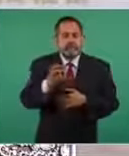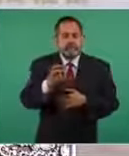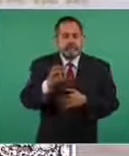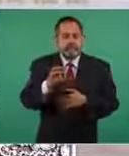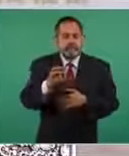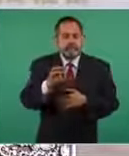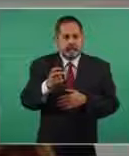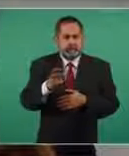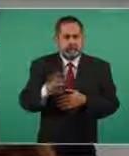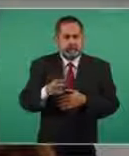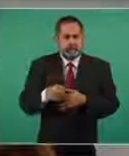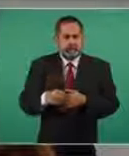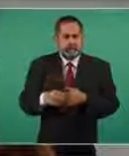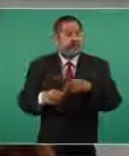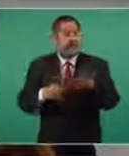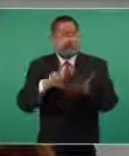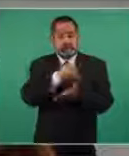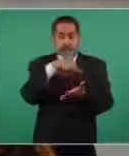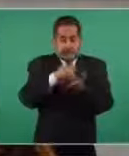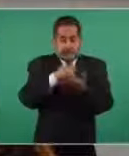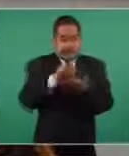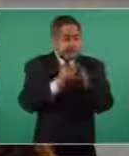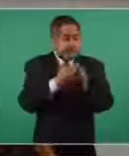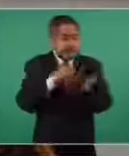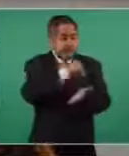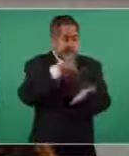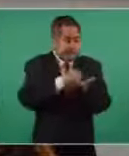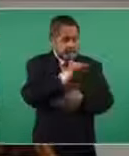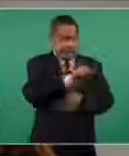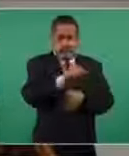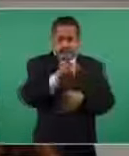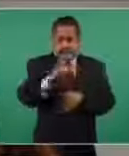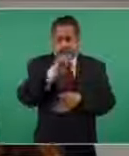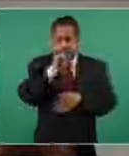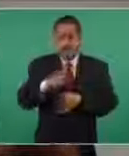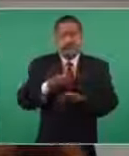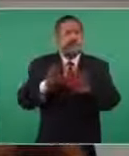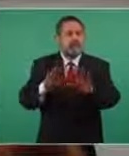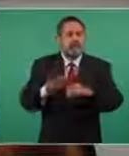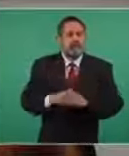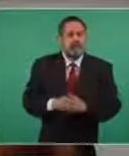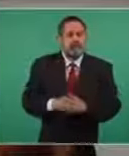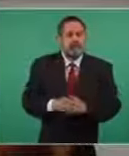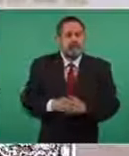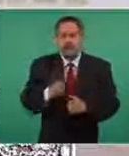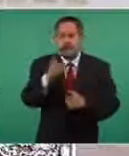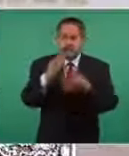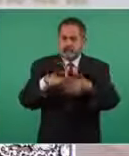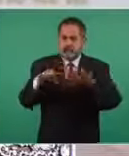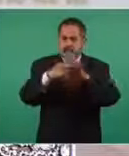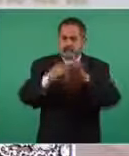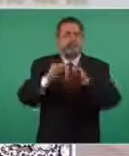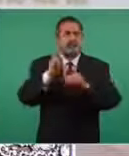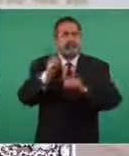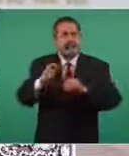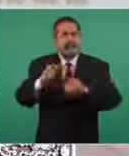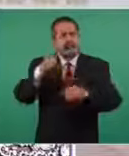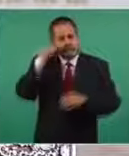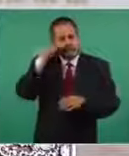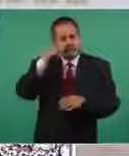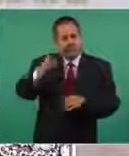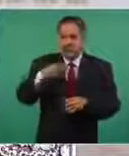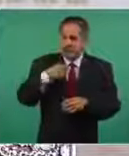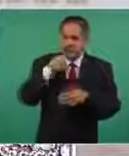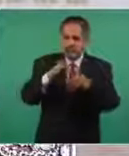Autochocolate. En todas las islas. Así es. las islas. Y es importante que yo les